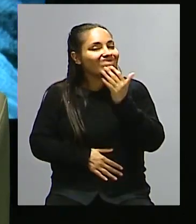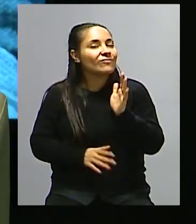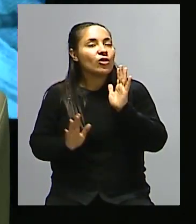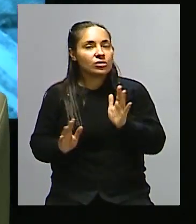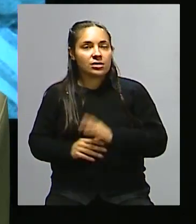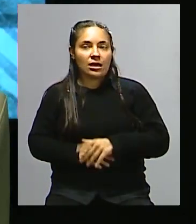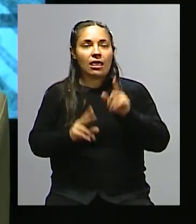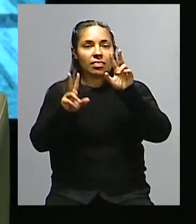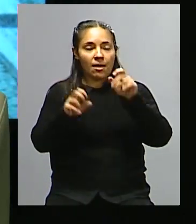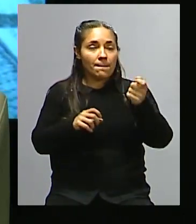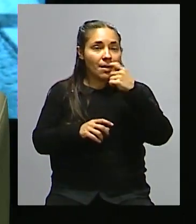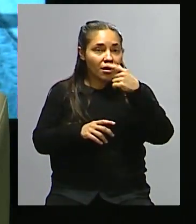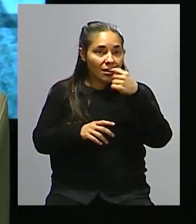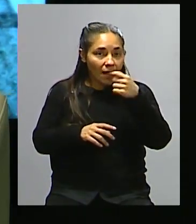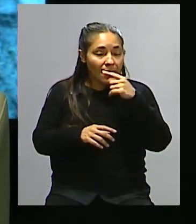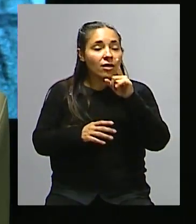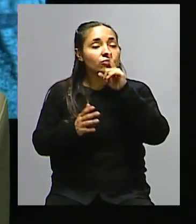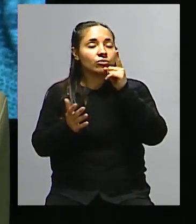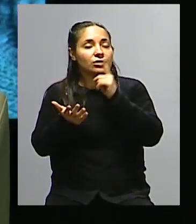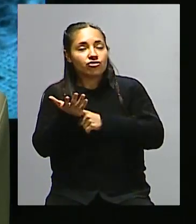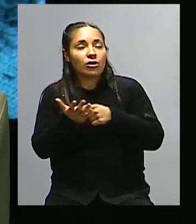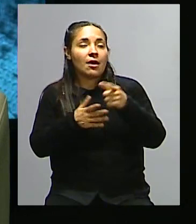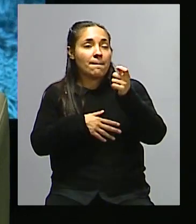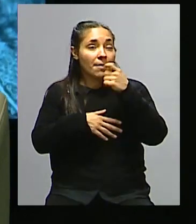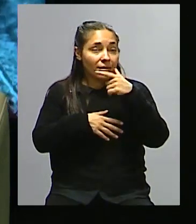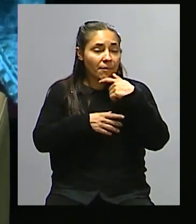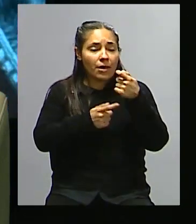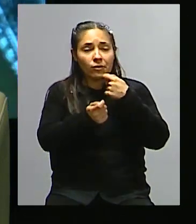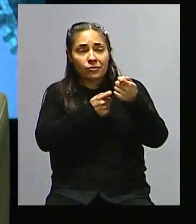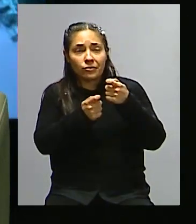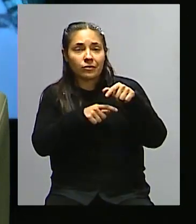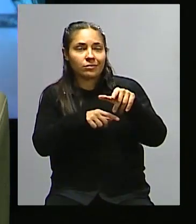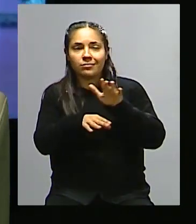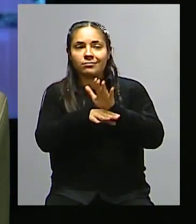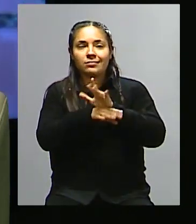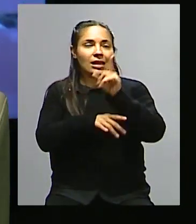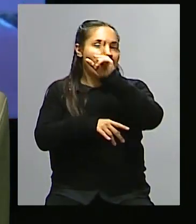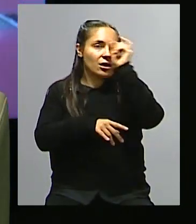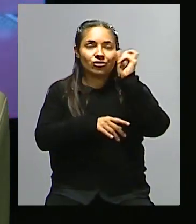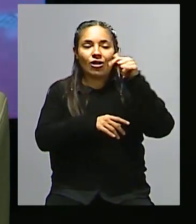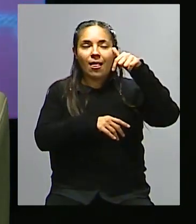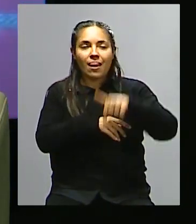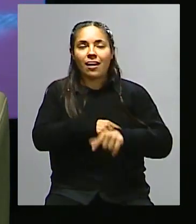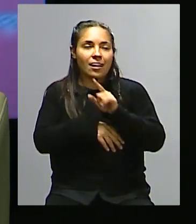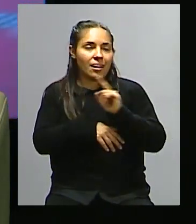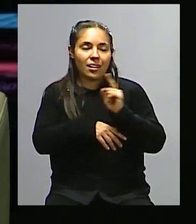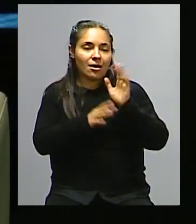es medicamento y la política de medicamento, digamos, trasciende las fronteras nacionales. Cuando pensamos en